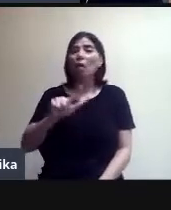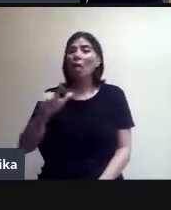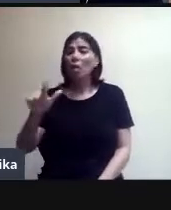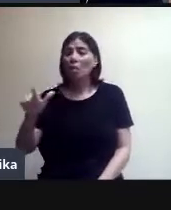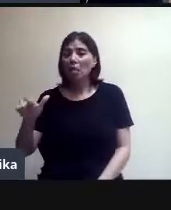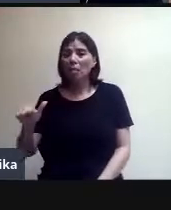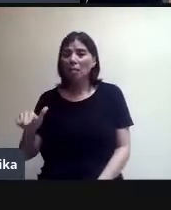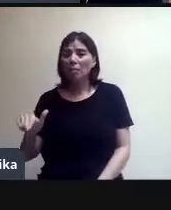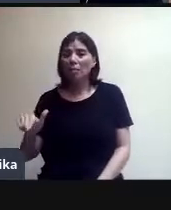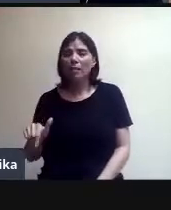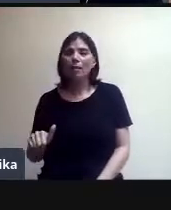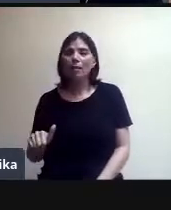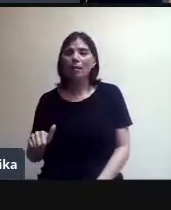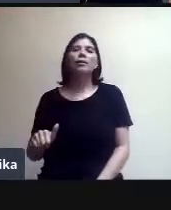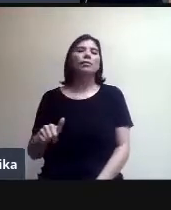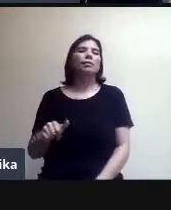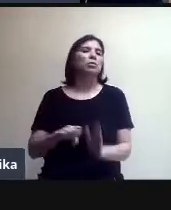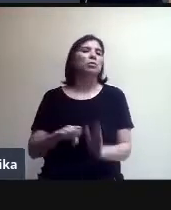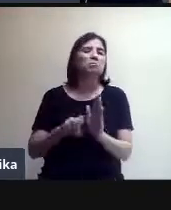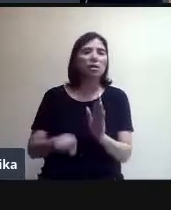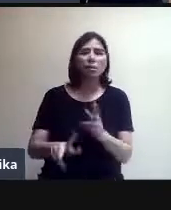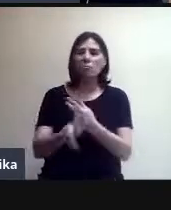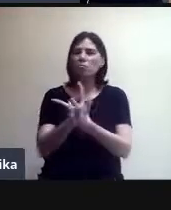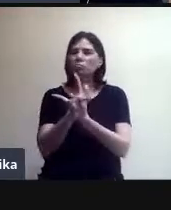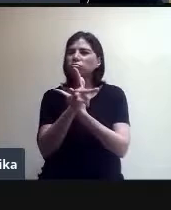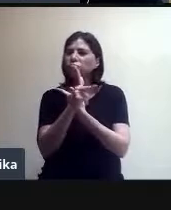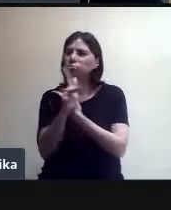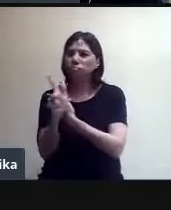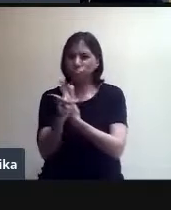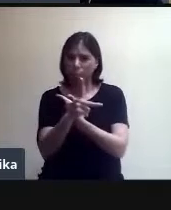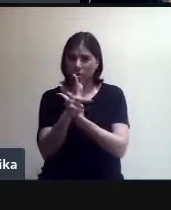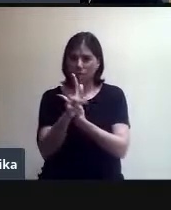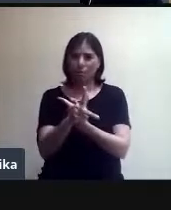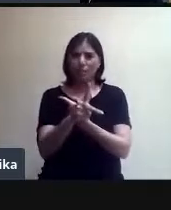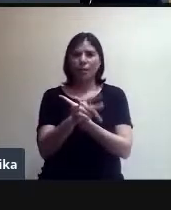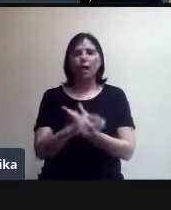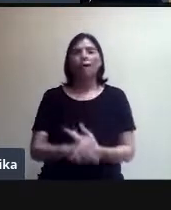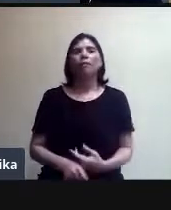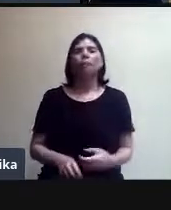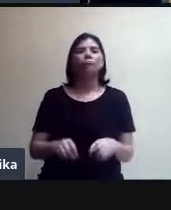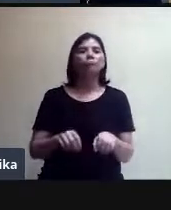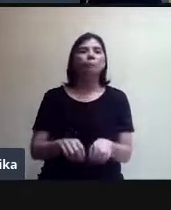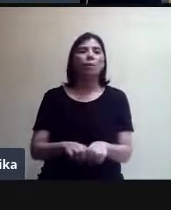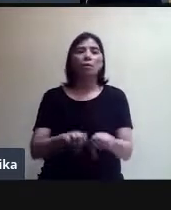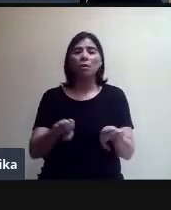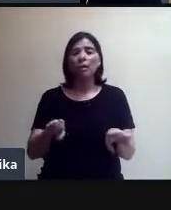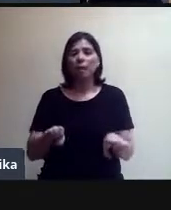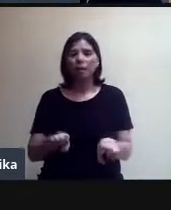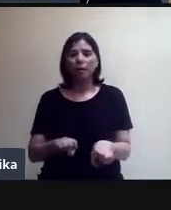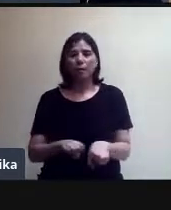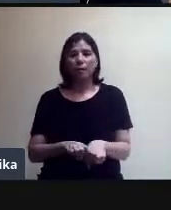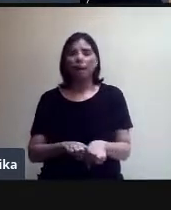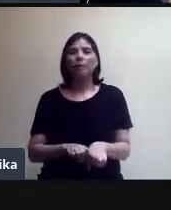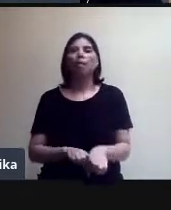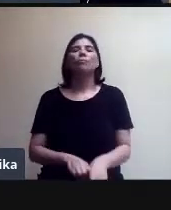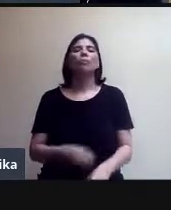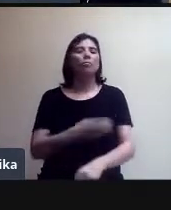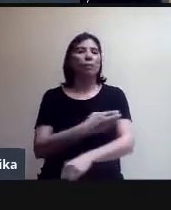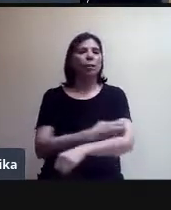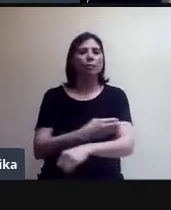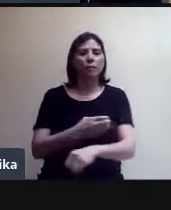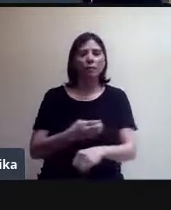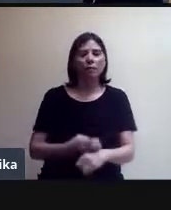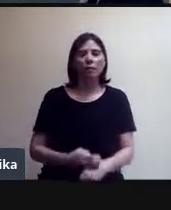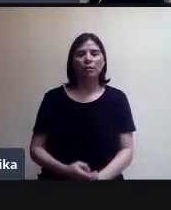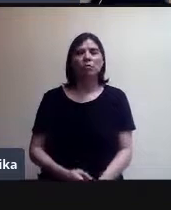videollamada en vivo con un equipo de colaboradores que a lo mejor ustedes ya